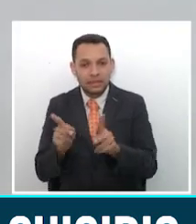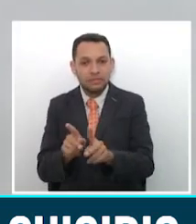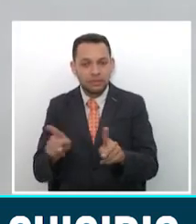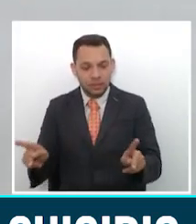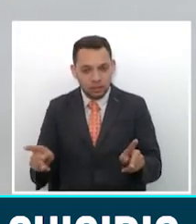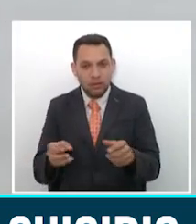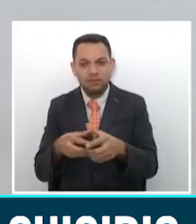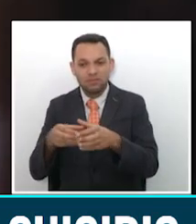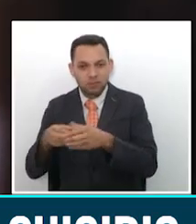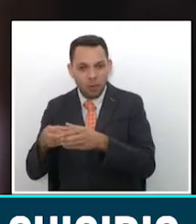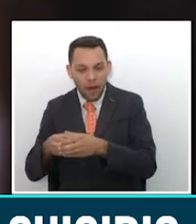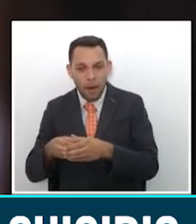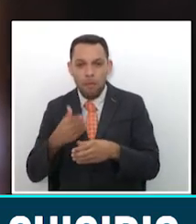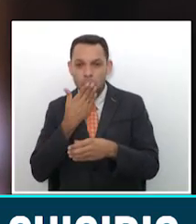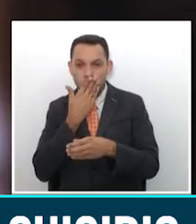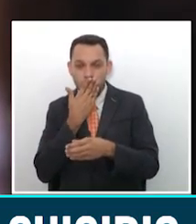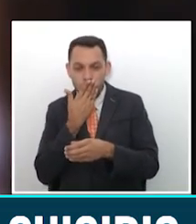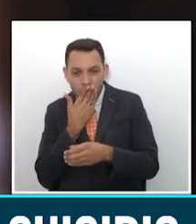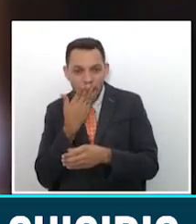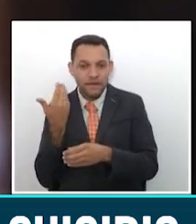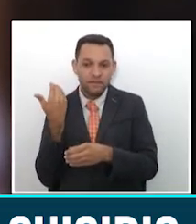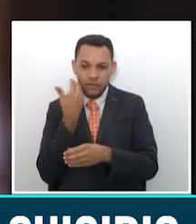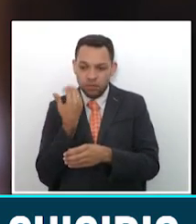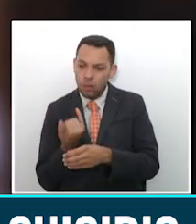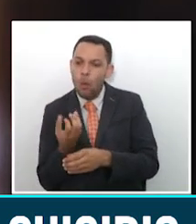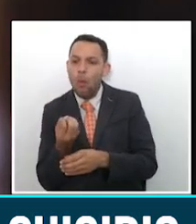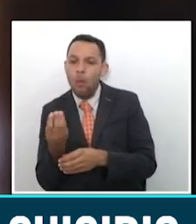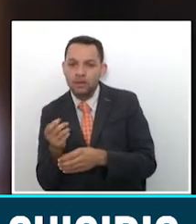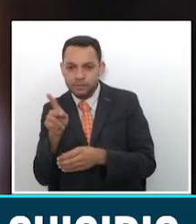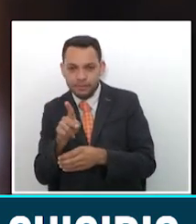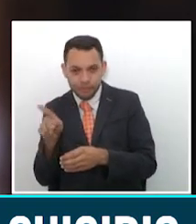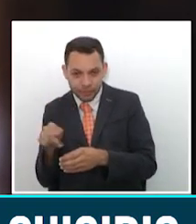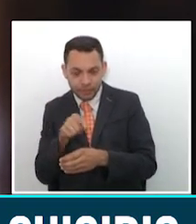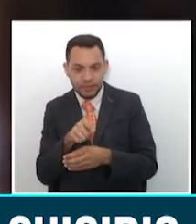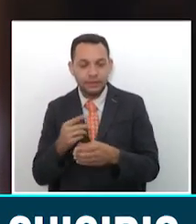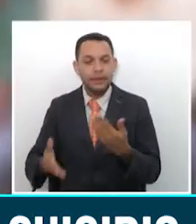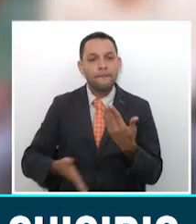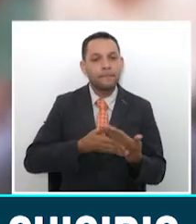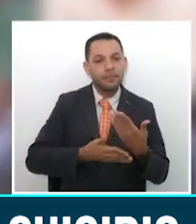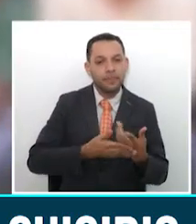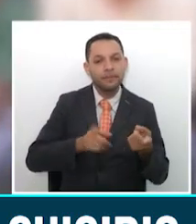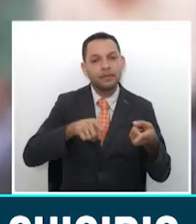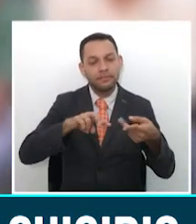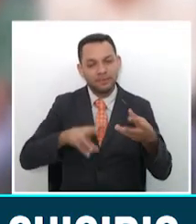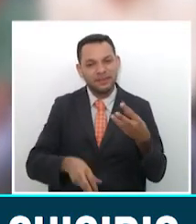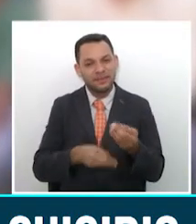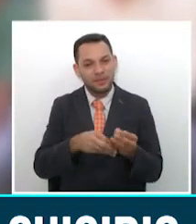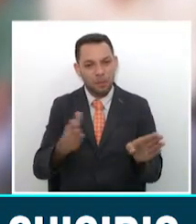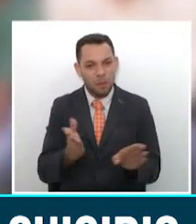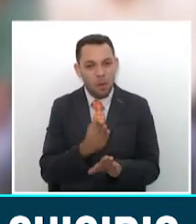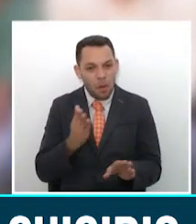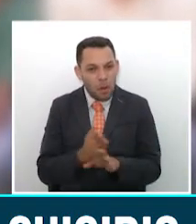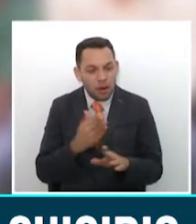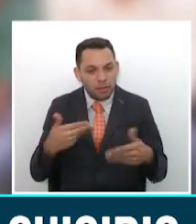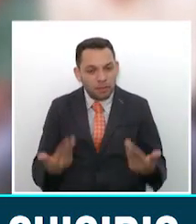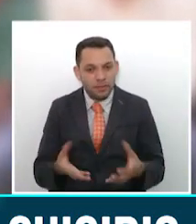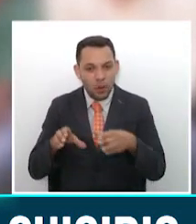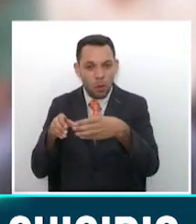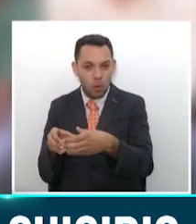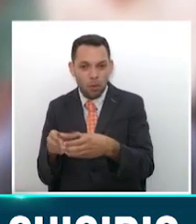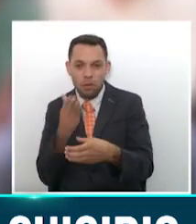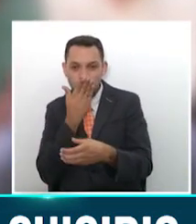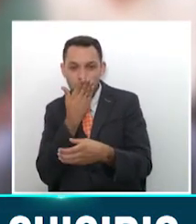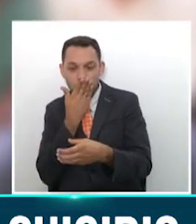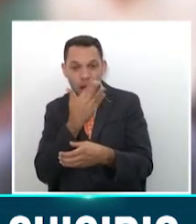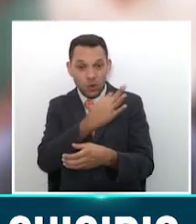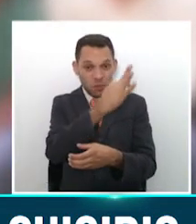comunidad en Vera de Mistrató, los representantes de esta población agregaron detalles de otras problemáticas como los traslados desde los resguardos hasta los